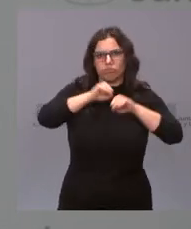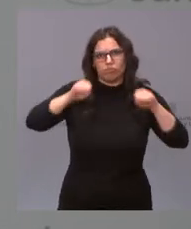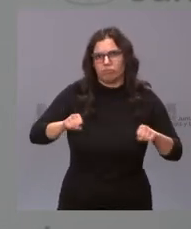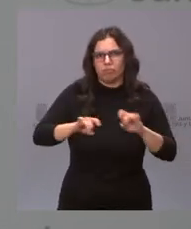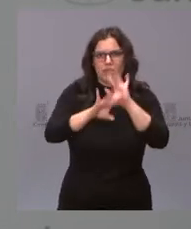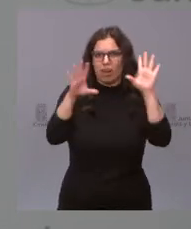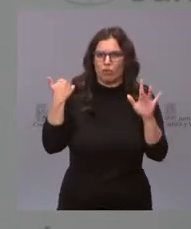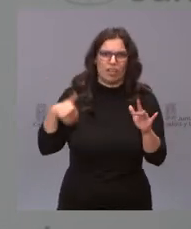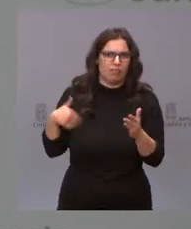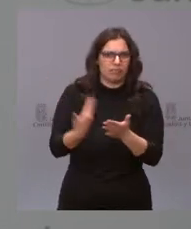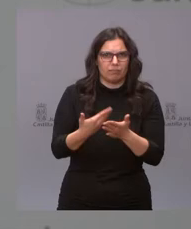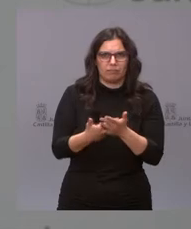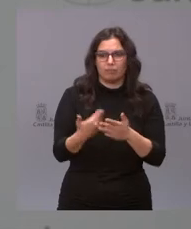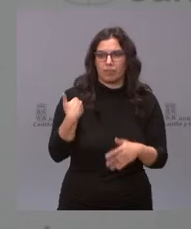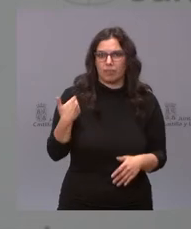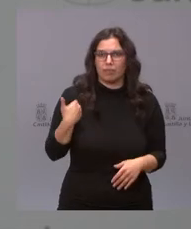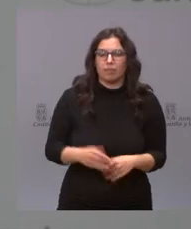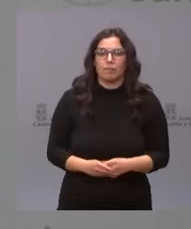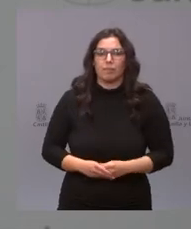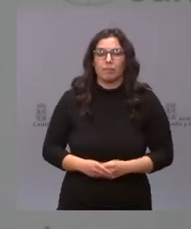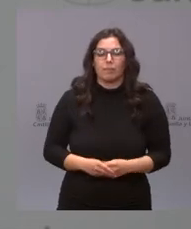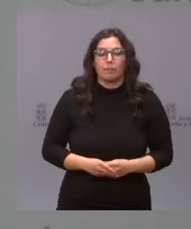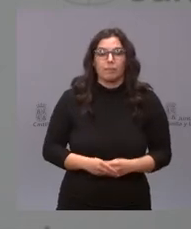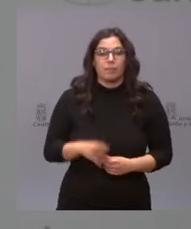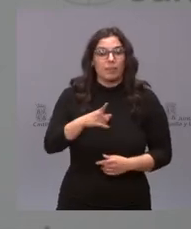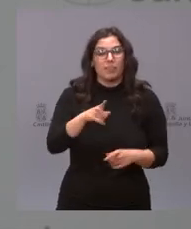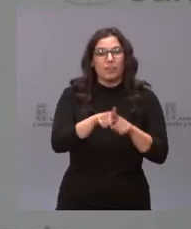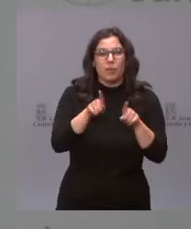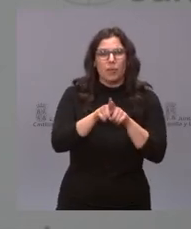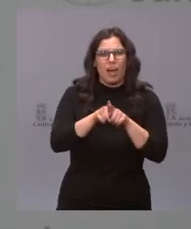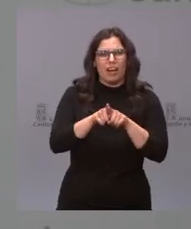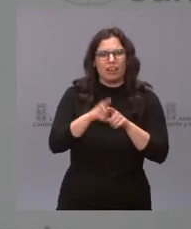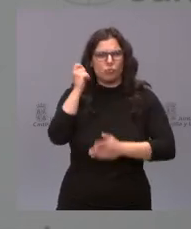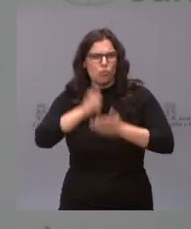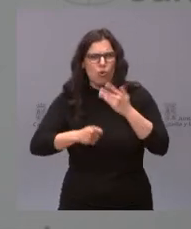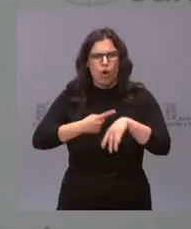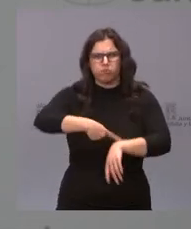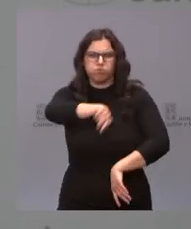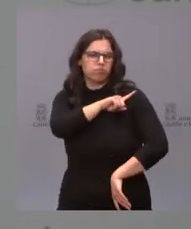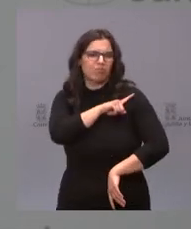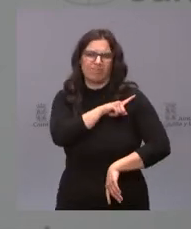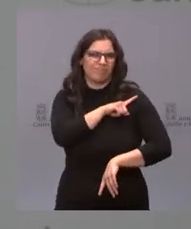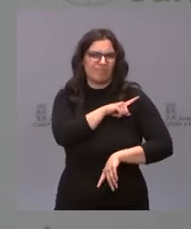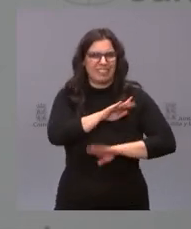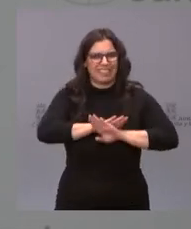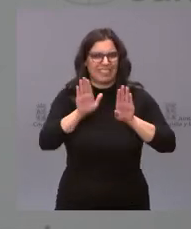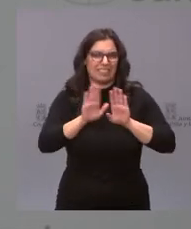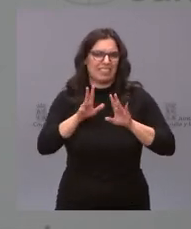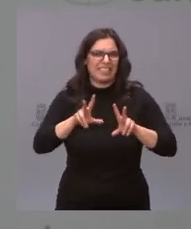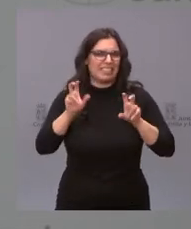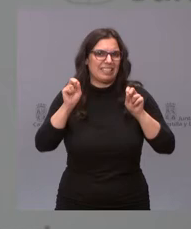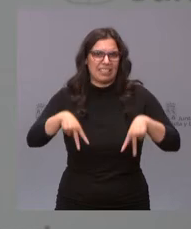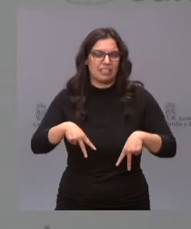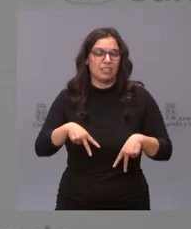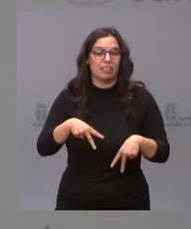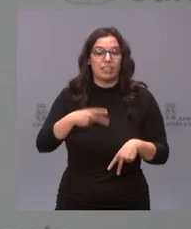se ha demostrado recientemente, y que es un gobierno alejado de los extremos. Creo que en un momento como este, una de las grandes claves